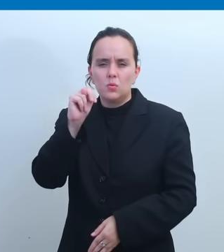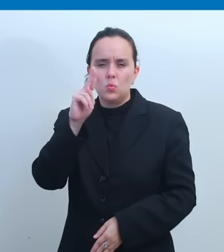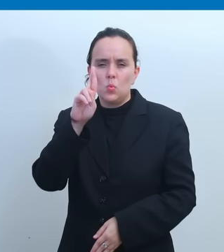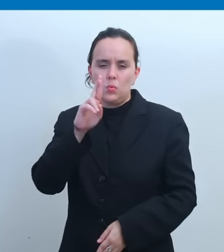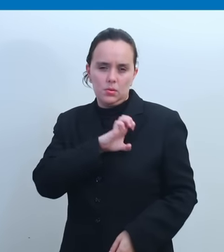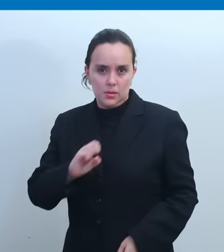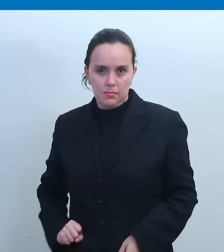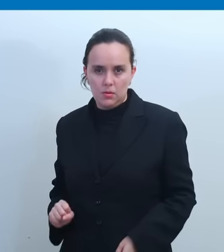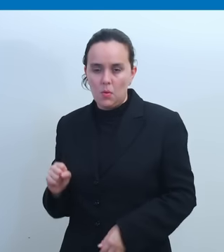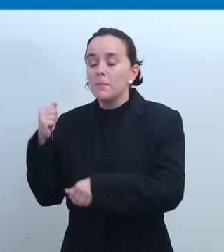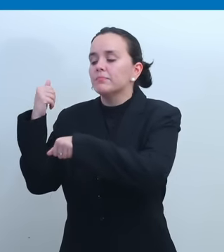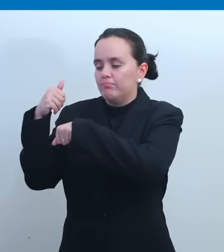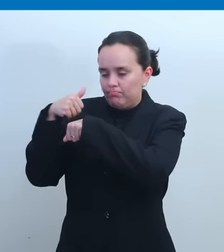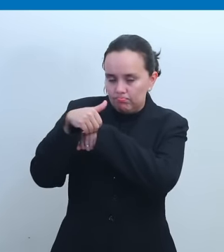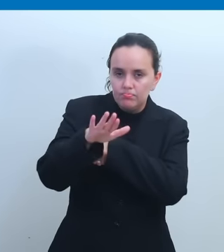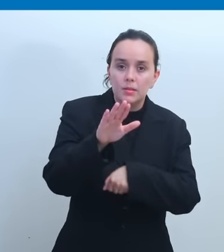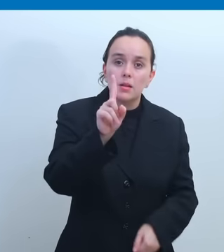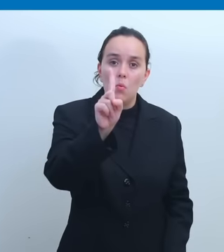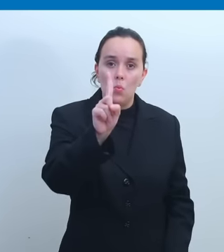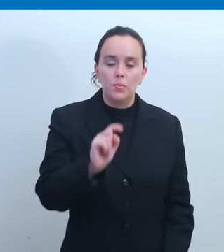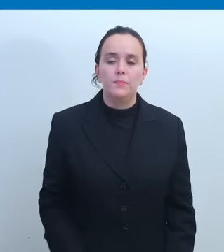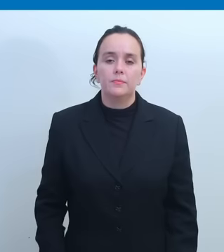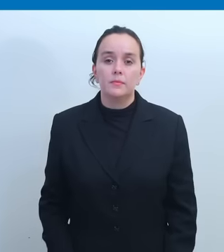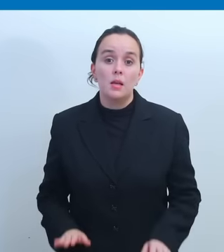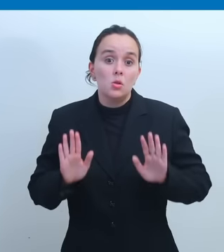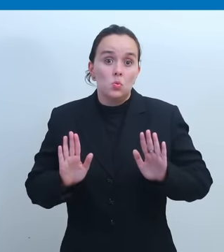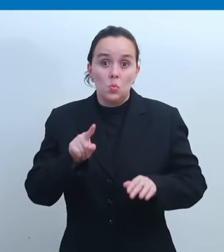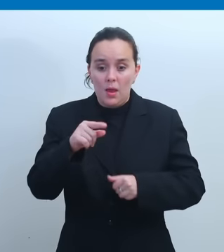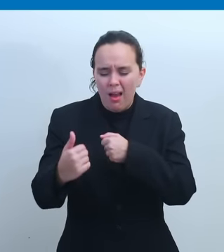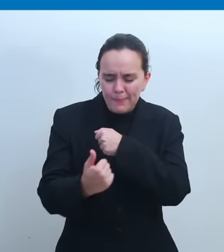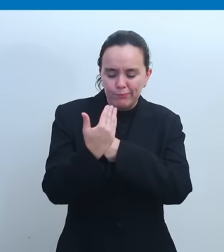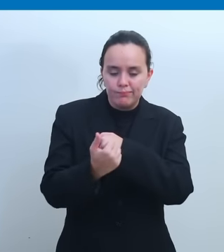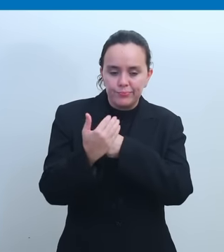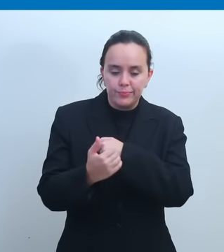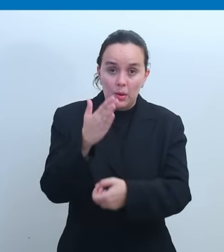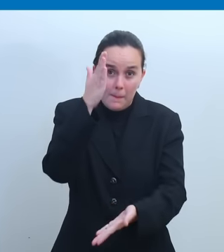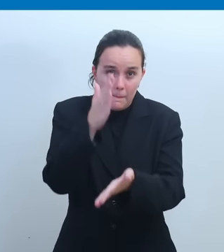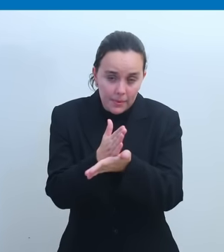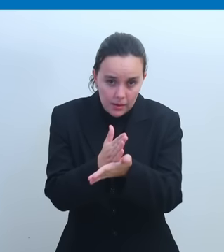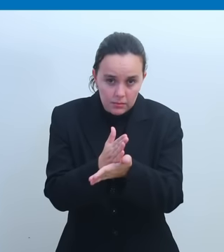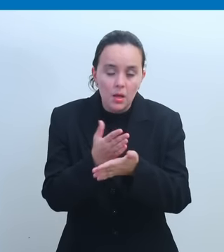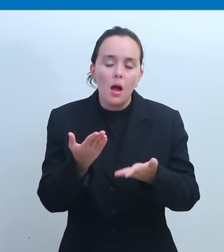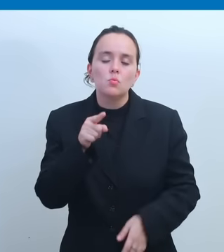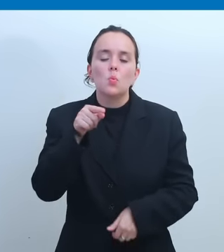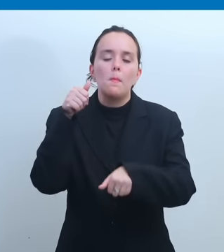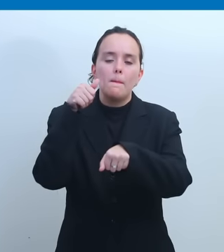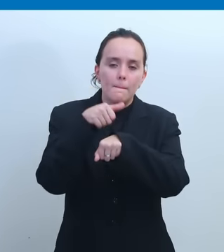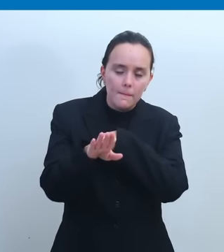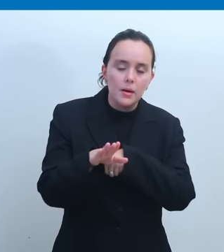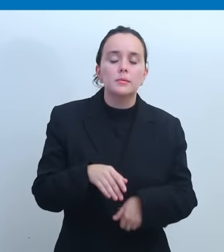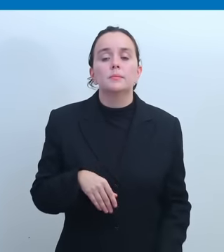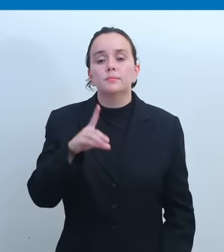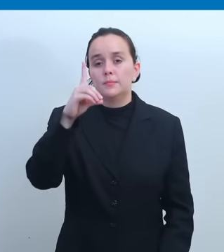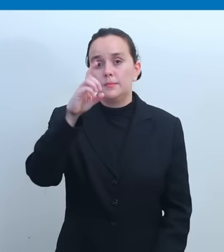Salvador, envía un mensaje con el número 1. Si en algún momento quieres dejar de recibir mensajes de este número, envía